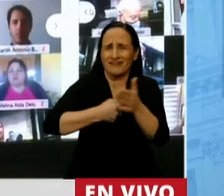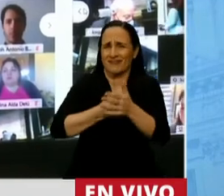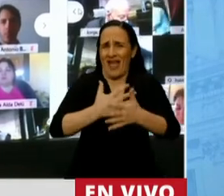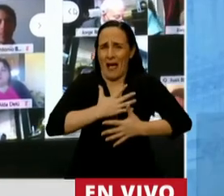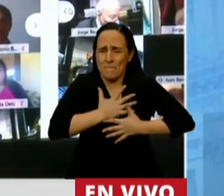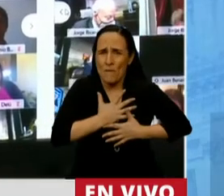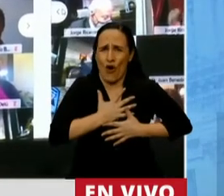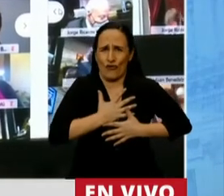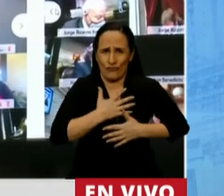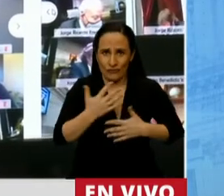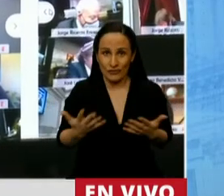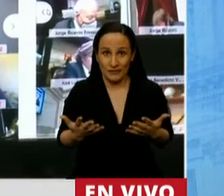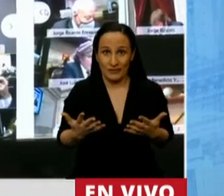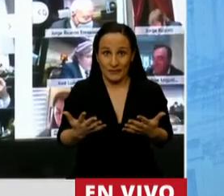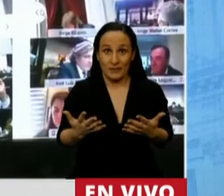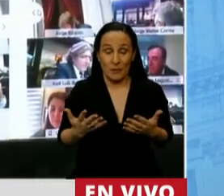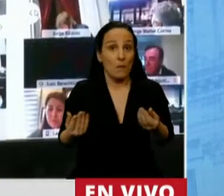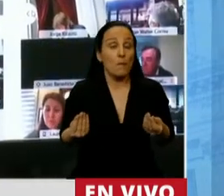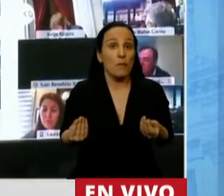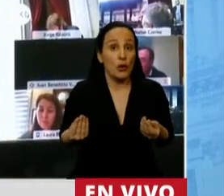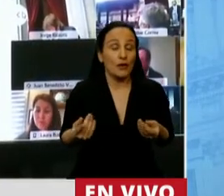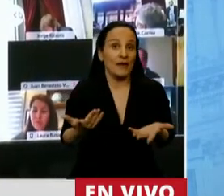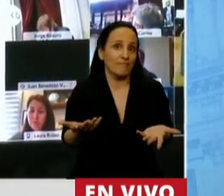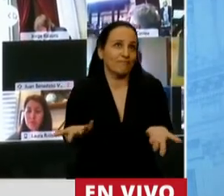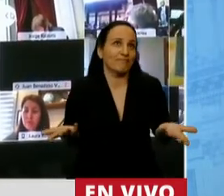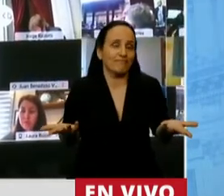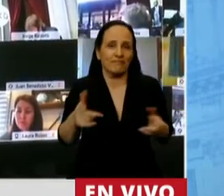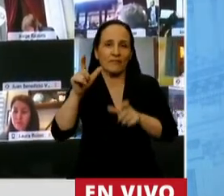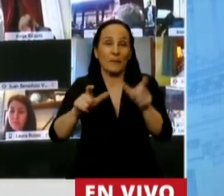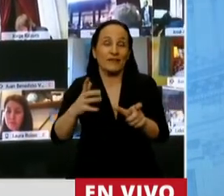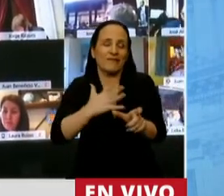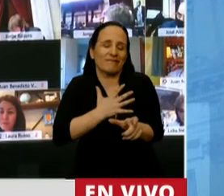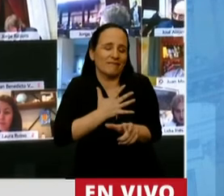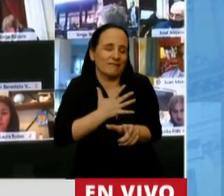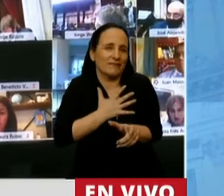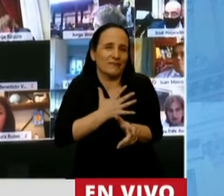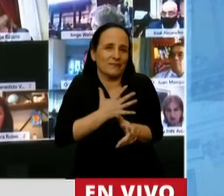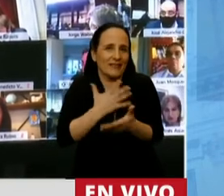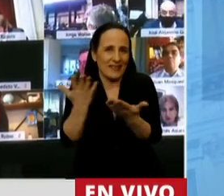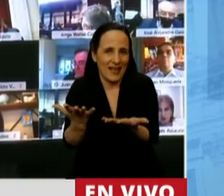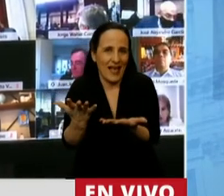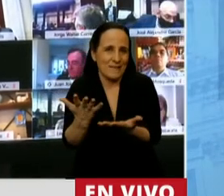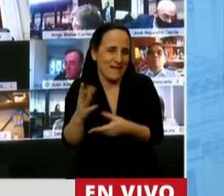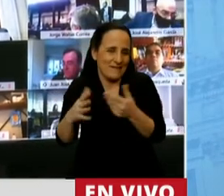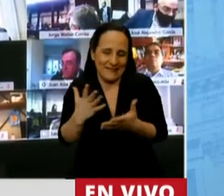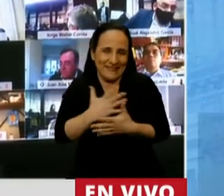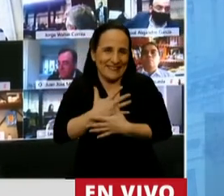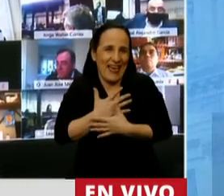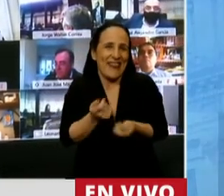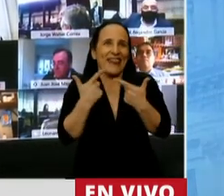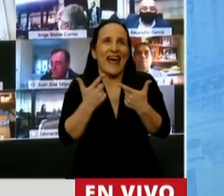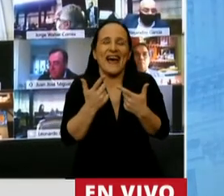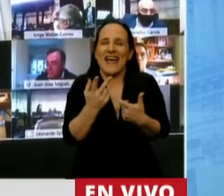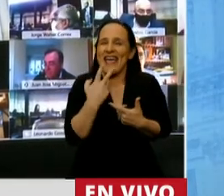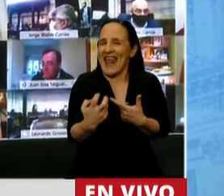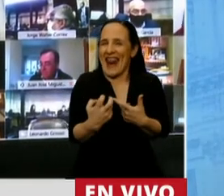Porque si bien amar a nuestros seres queridos nos da una energía